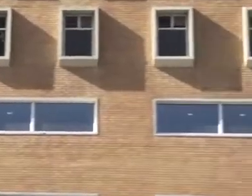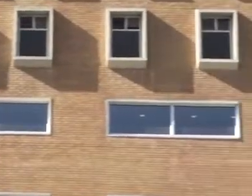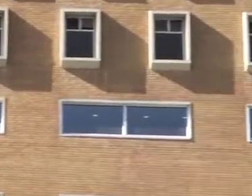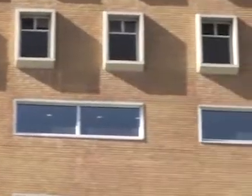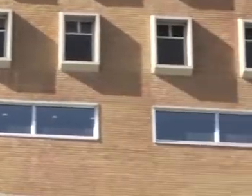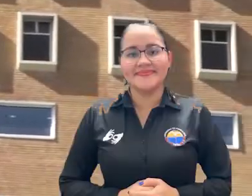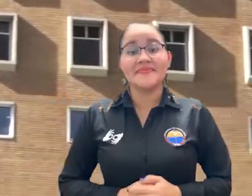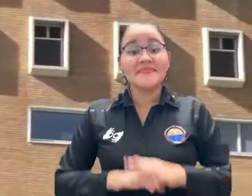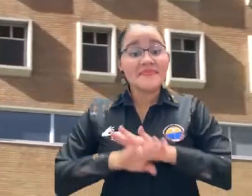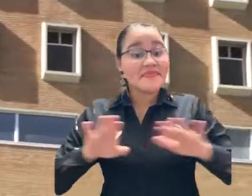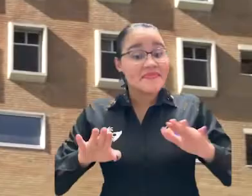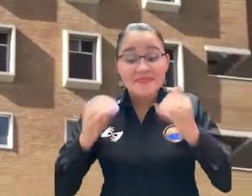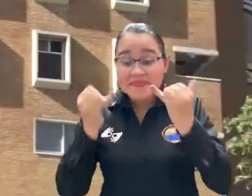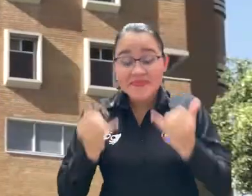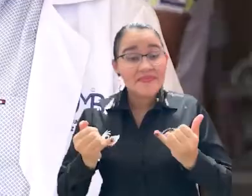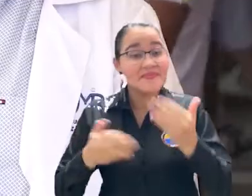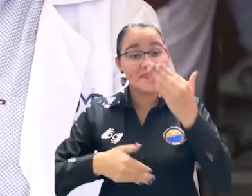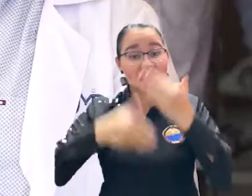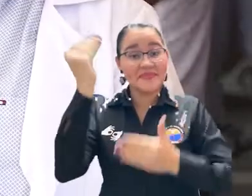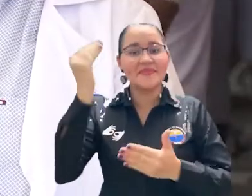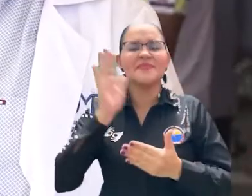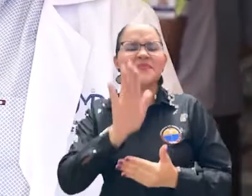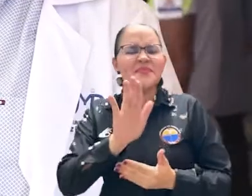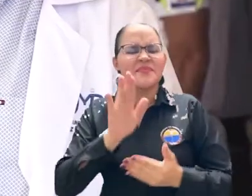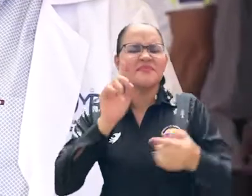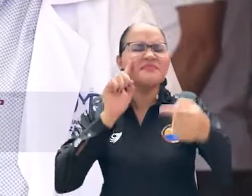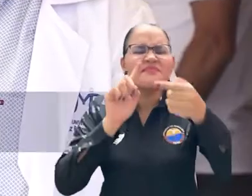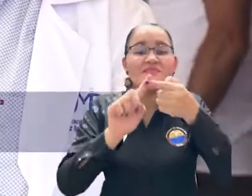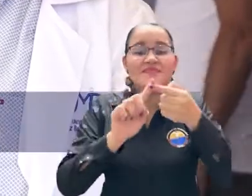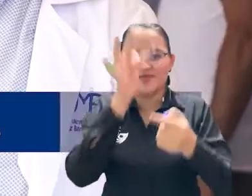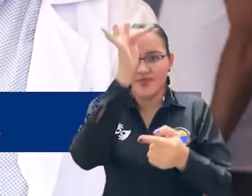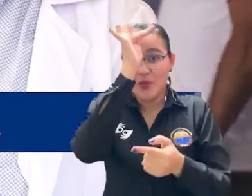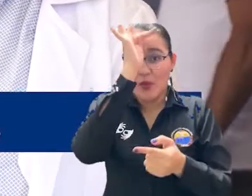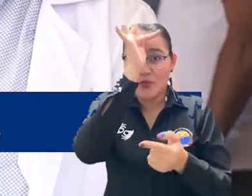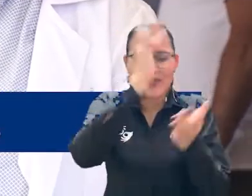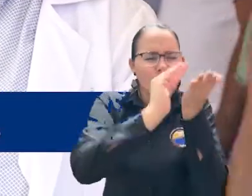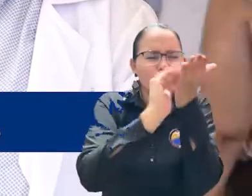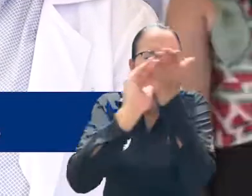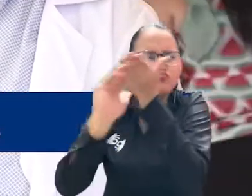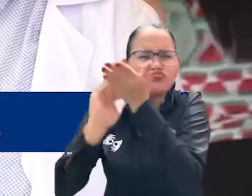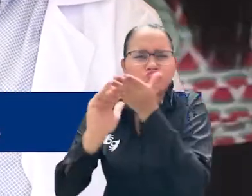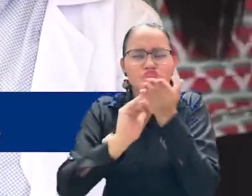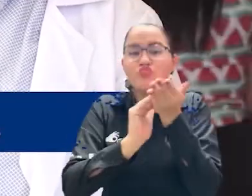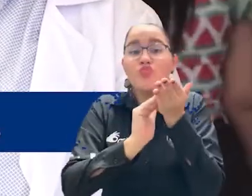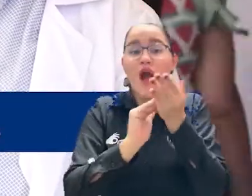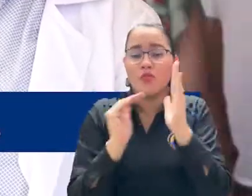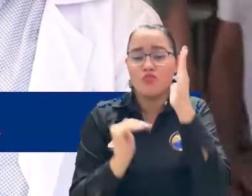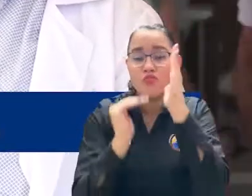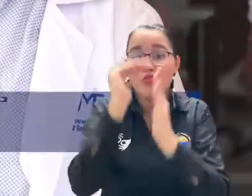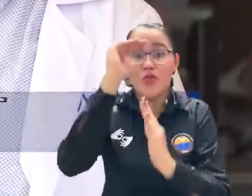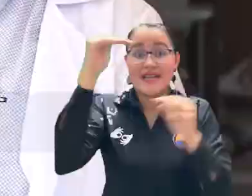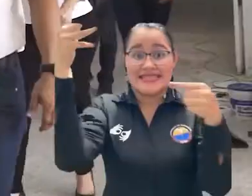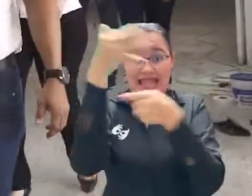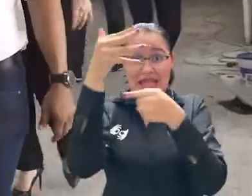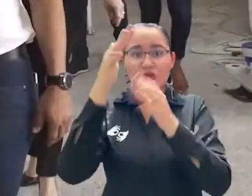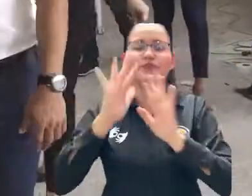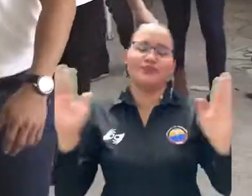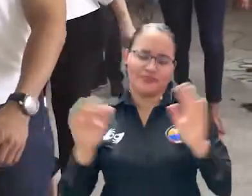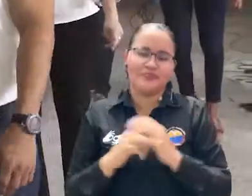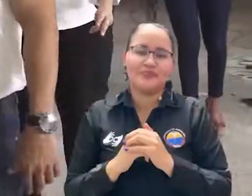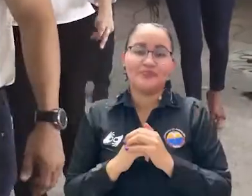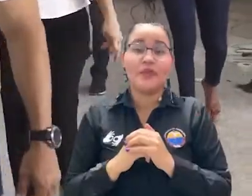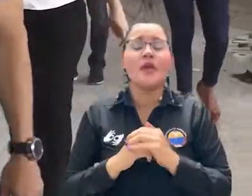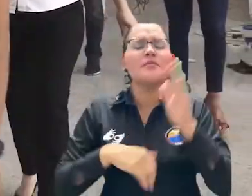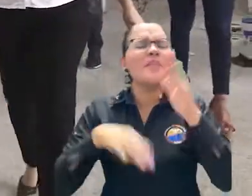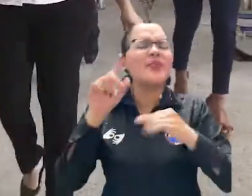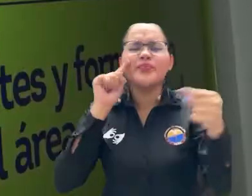Iniciamos hoy las obras de remodelación del piso sexto con tres objetivos principales. Primero,